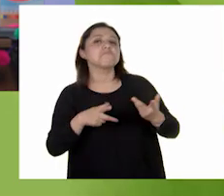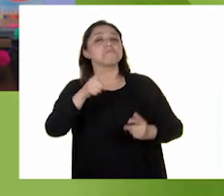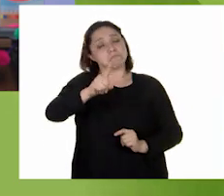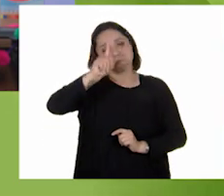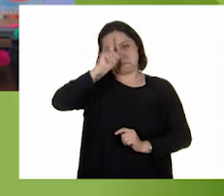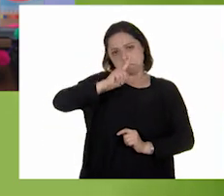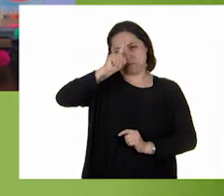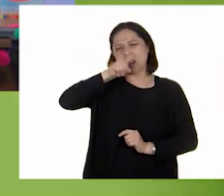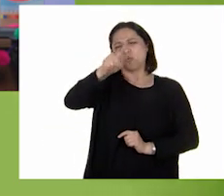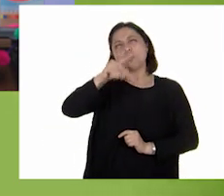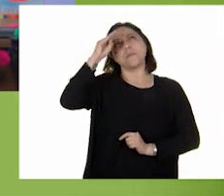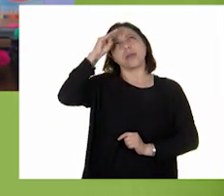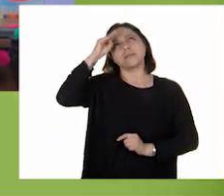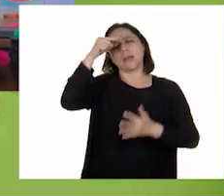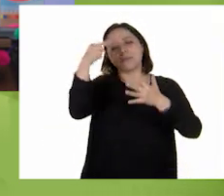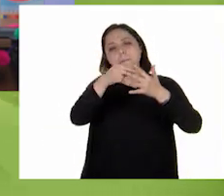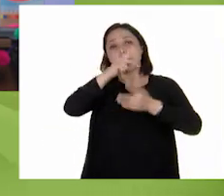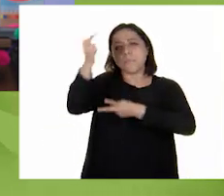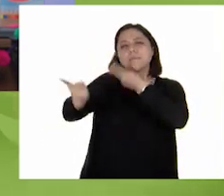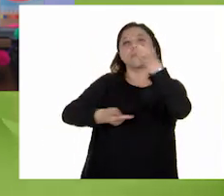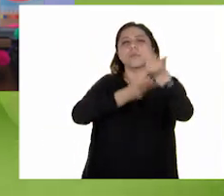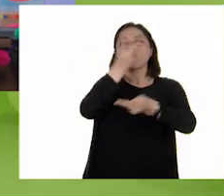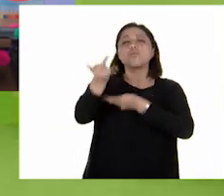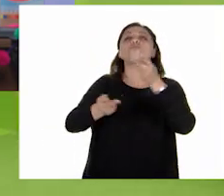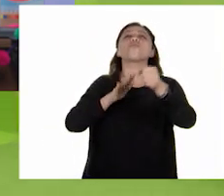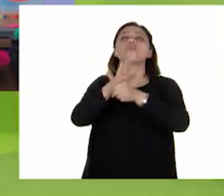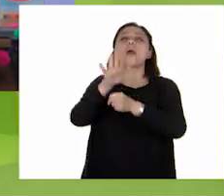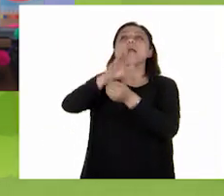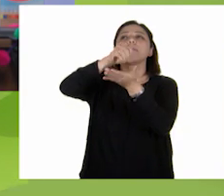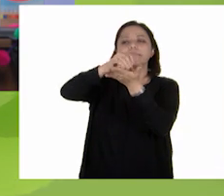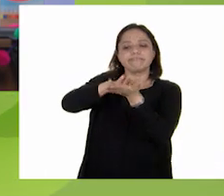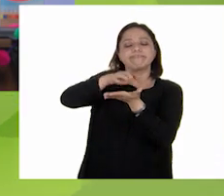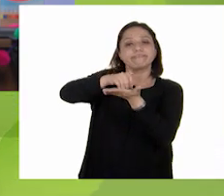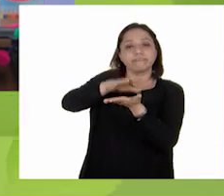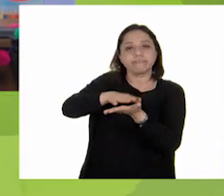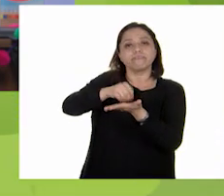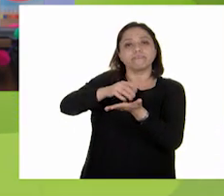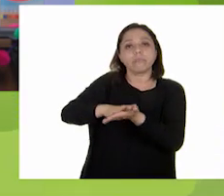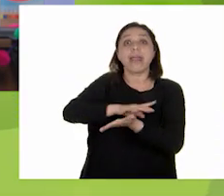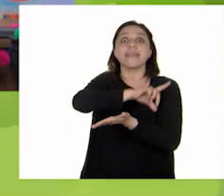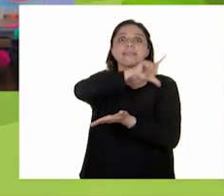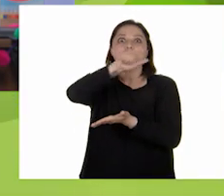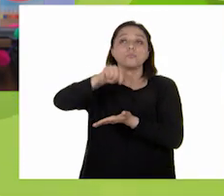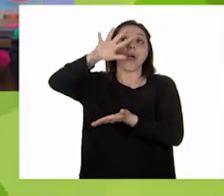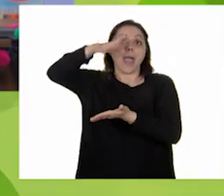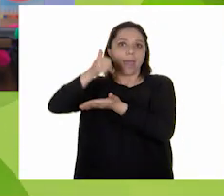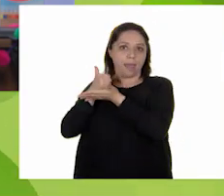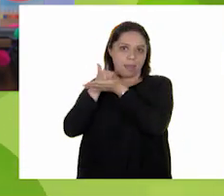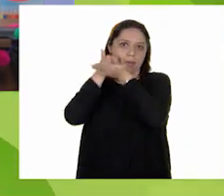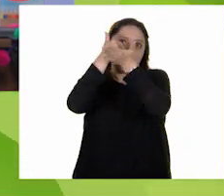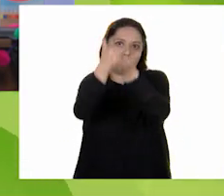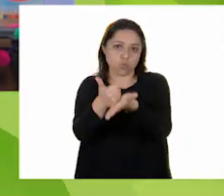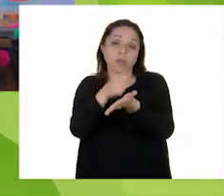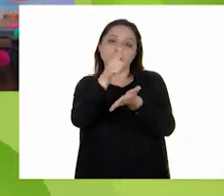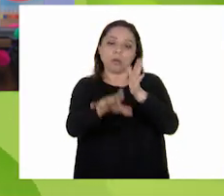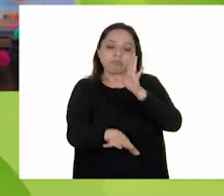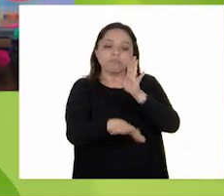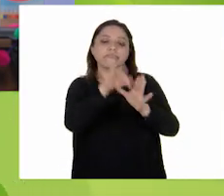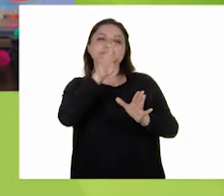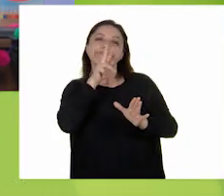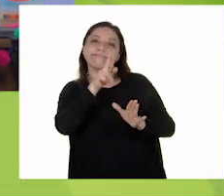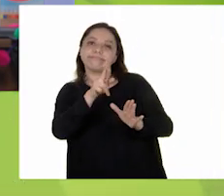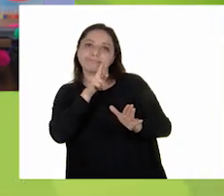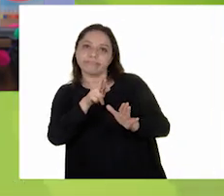preguntas quieres hacer, las anotes en algún lado y luego busques ayuda de un adulto donde puedes encontrar las respuestas a esas